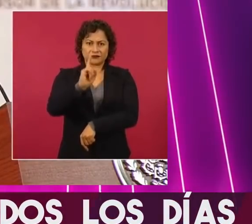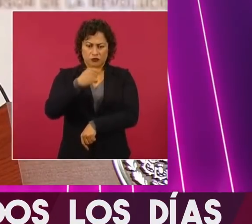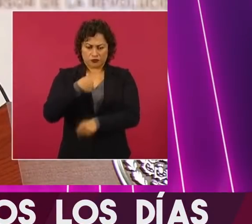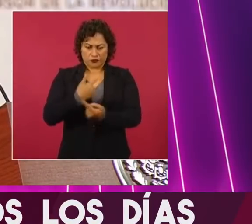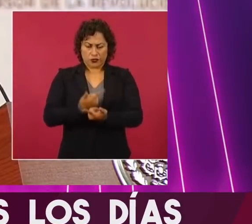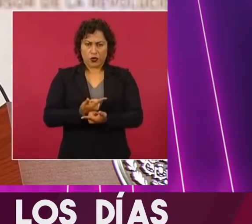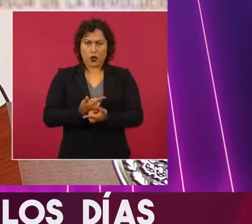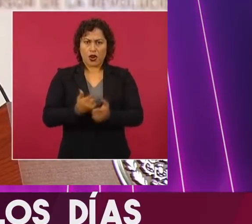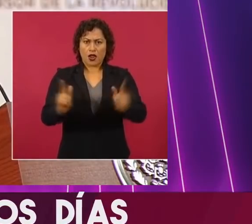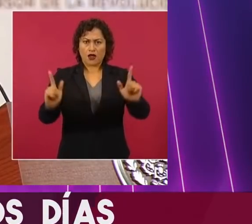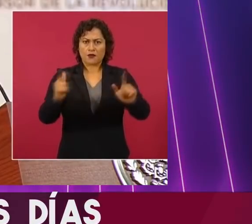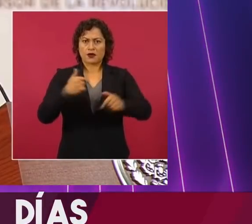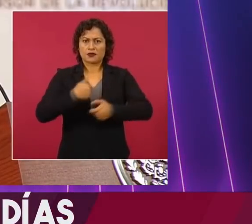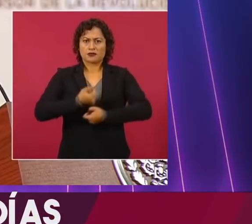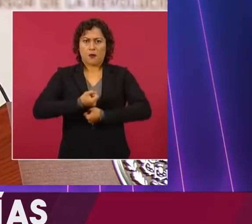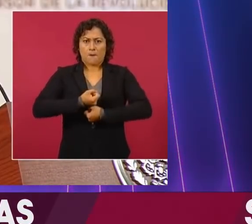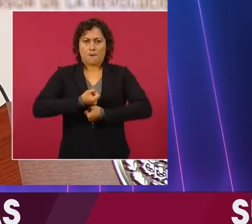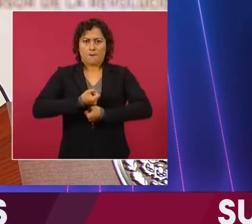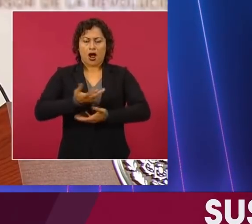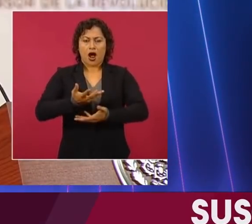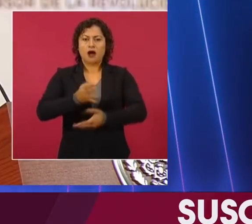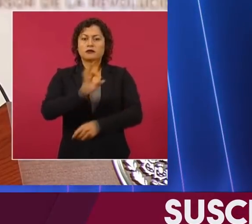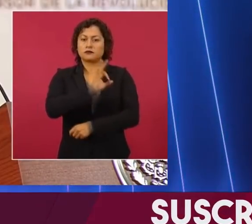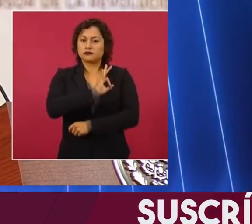Voy a aceptar